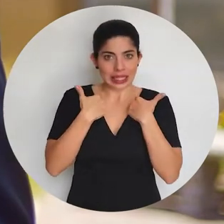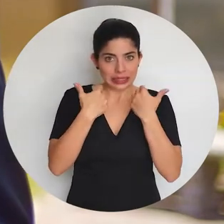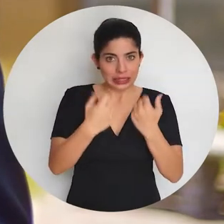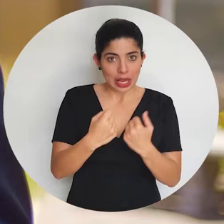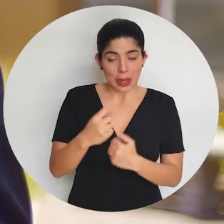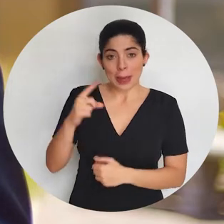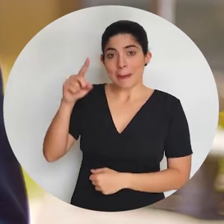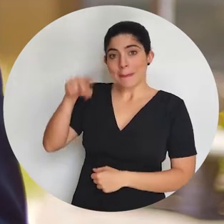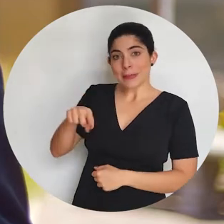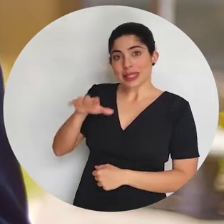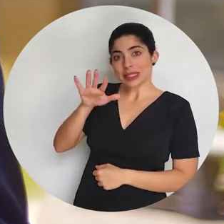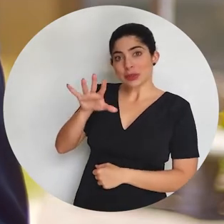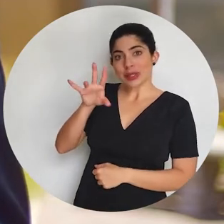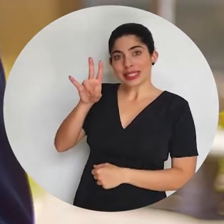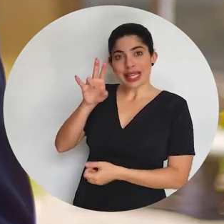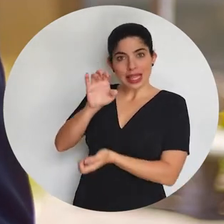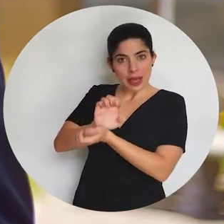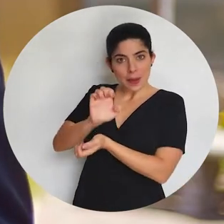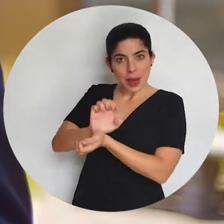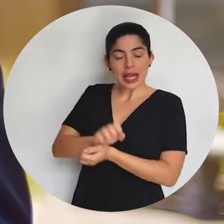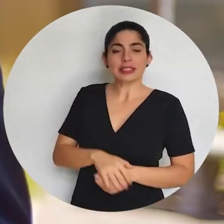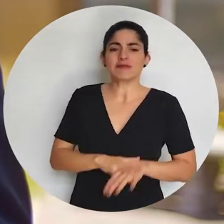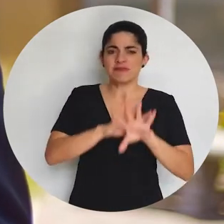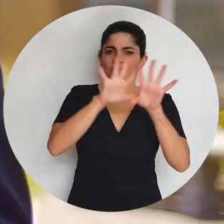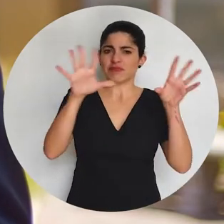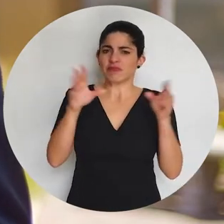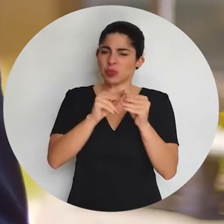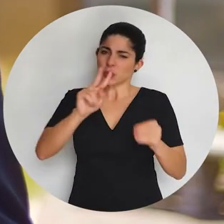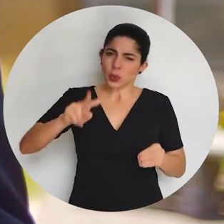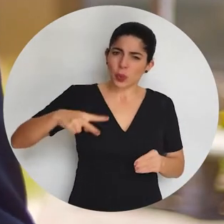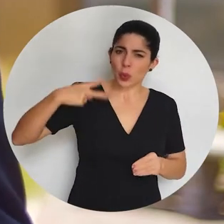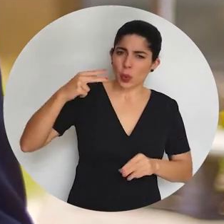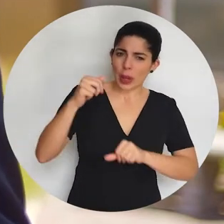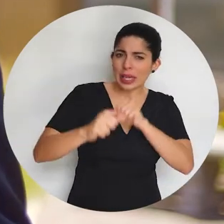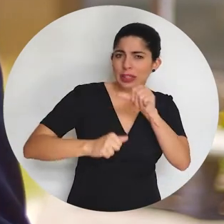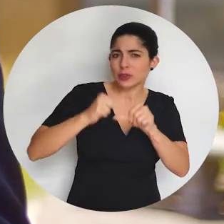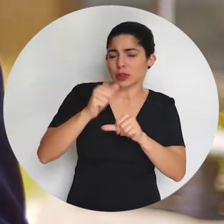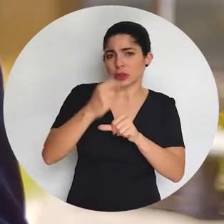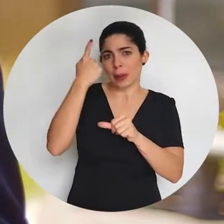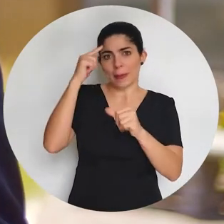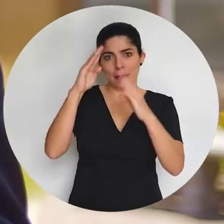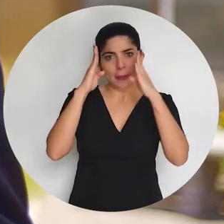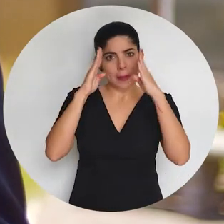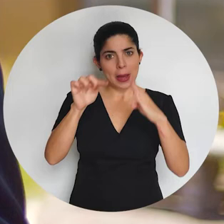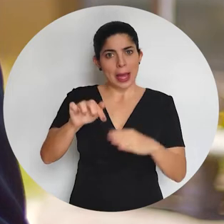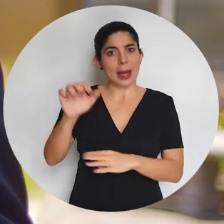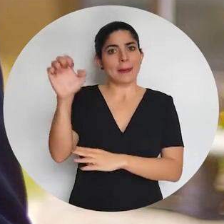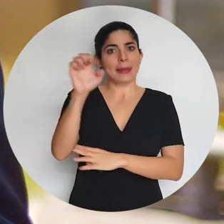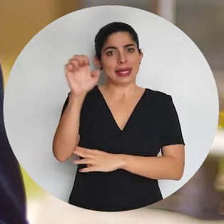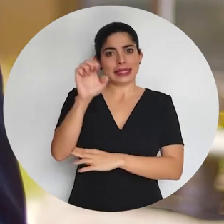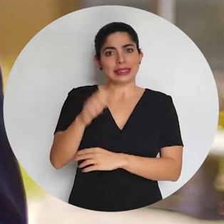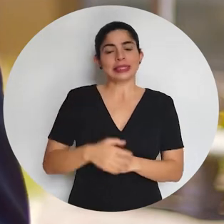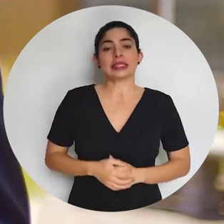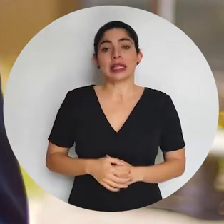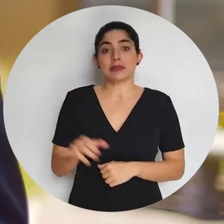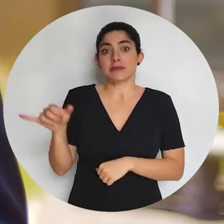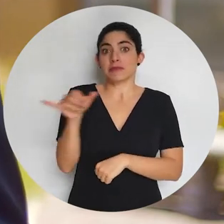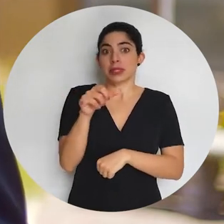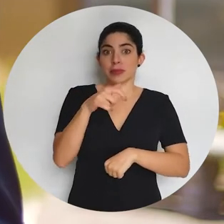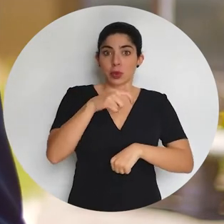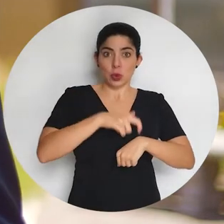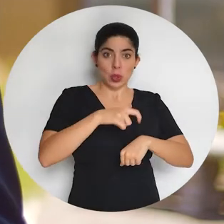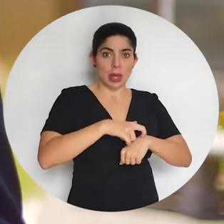áreas de salud y 1,057 VICE, están redoblando esfuerzos para atender esta emergencia.